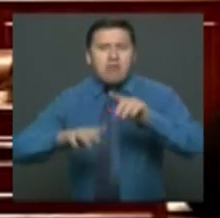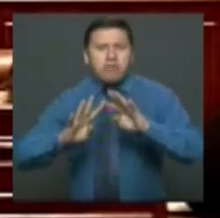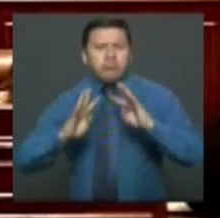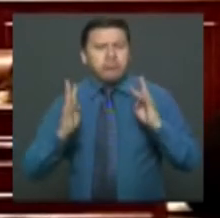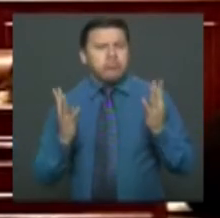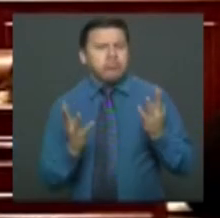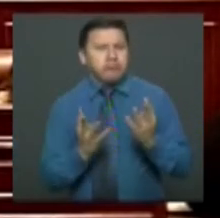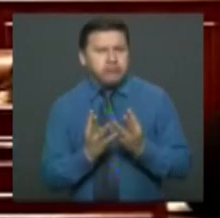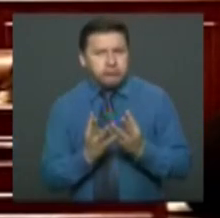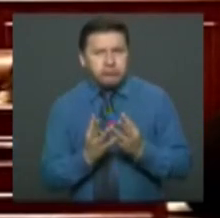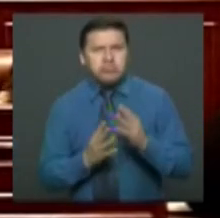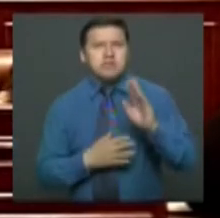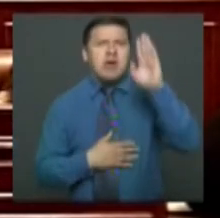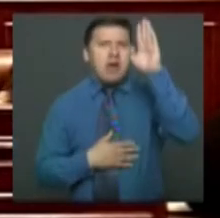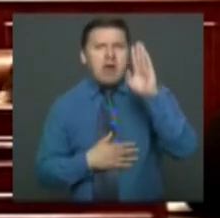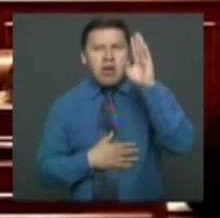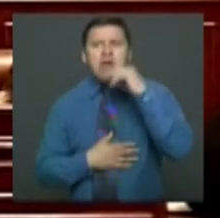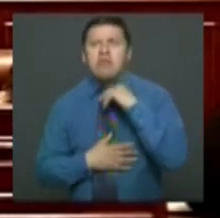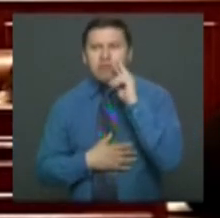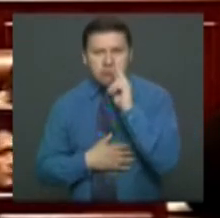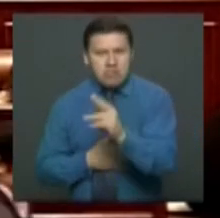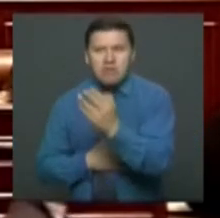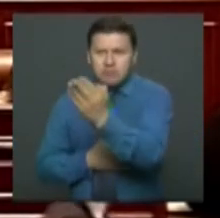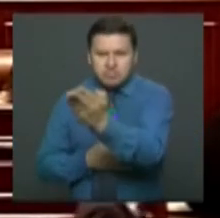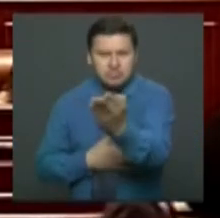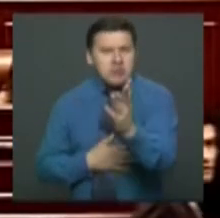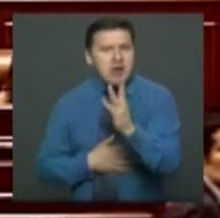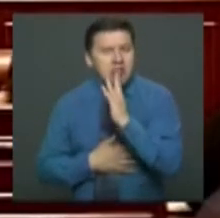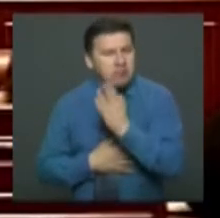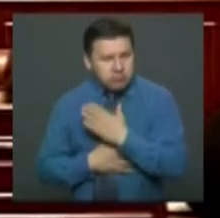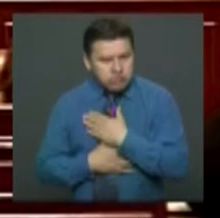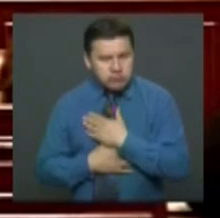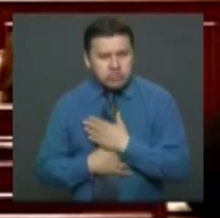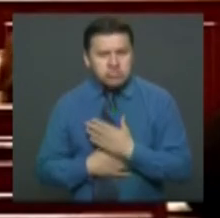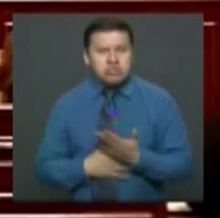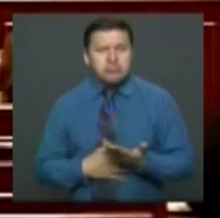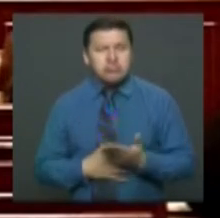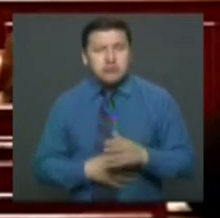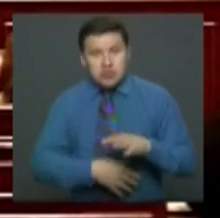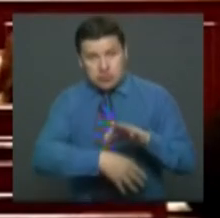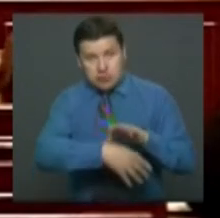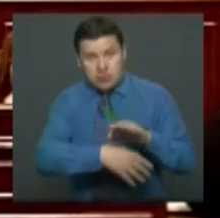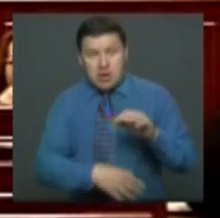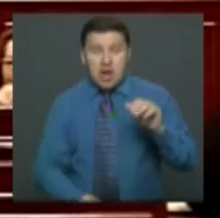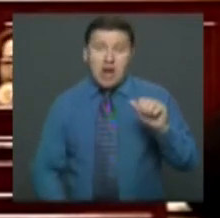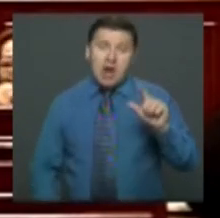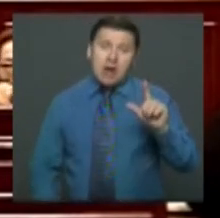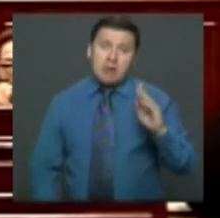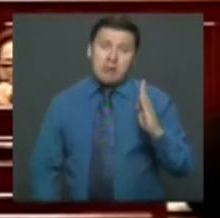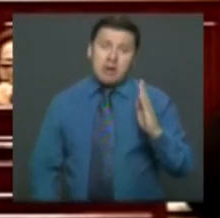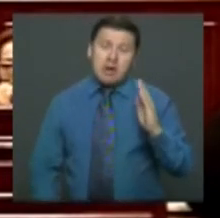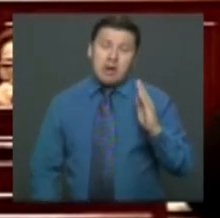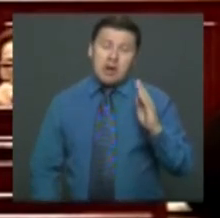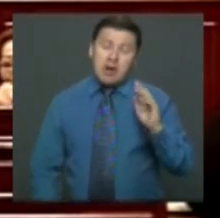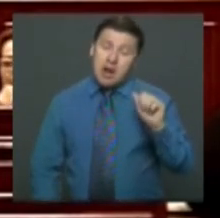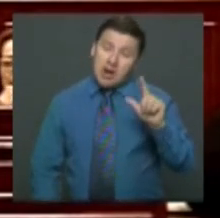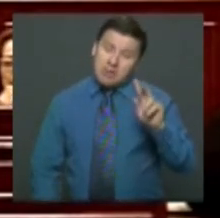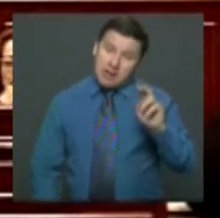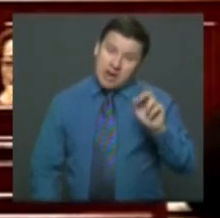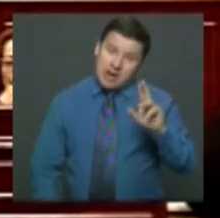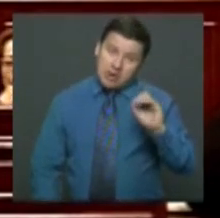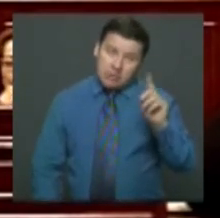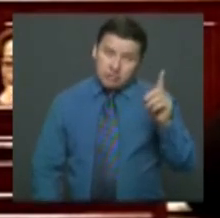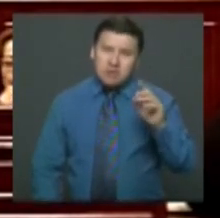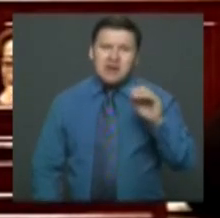intervinieron. Cuando, por insinuación del doctor Álvaro Hernán Prada, el representante